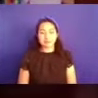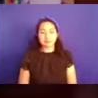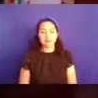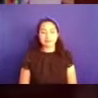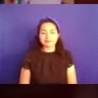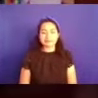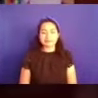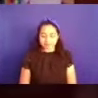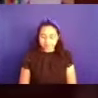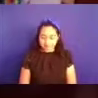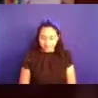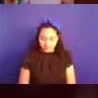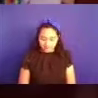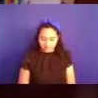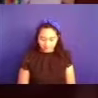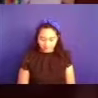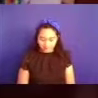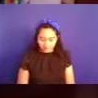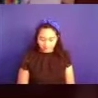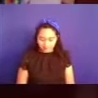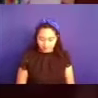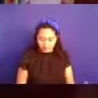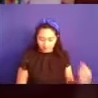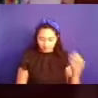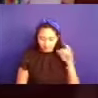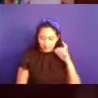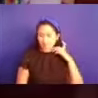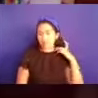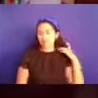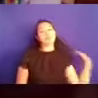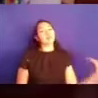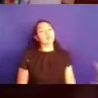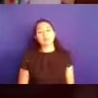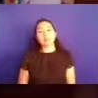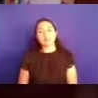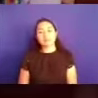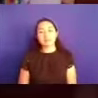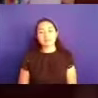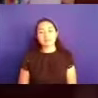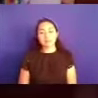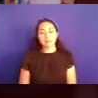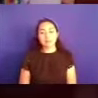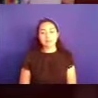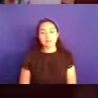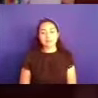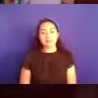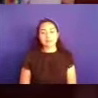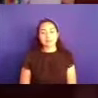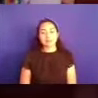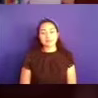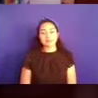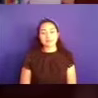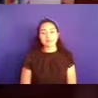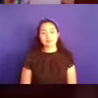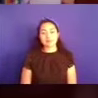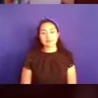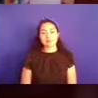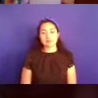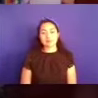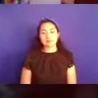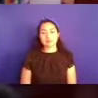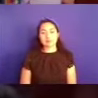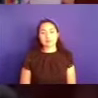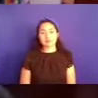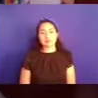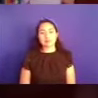que para empezar esta, este inicio que tú nos diste, de pensar en un jardín, ponerle nuestro nombre, buscar ahí. Yo creo que es